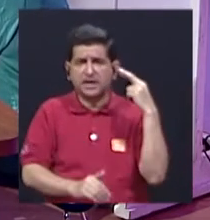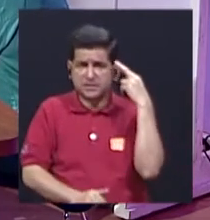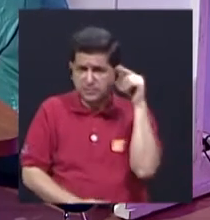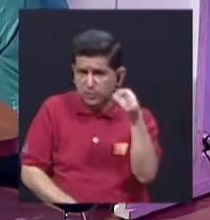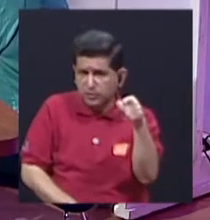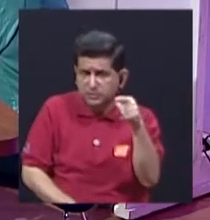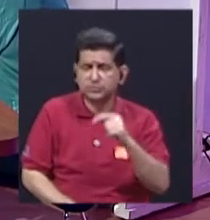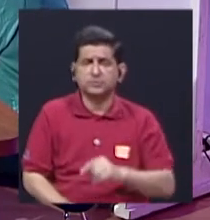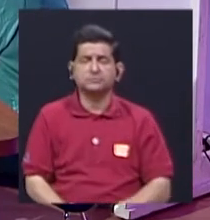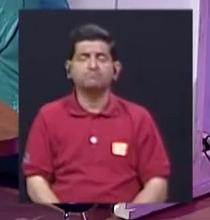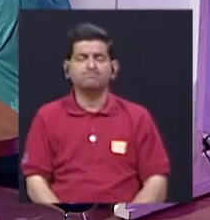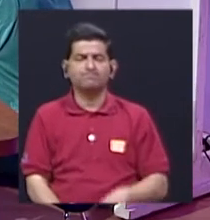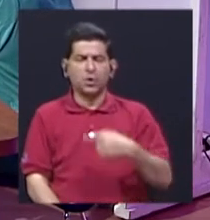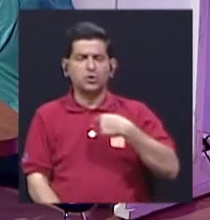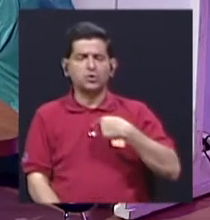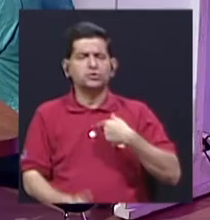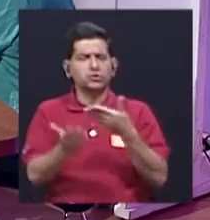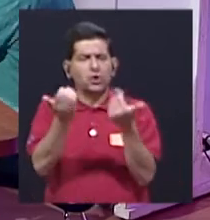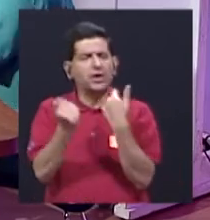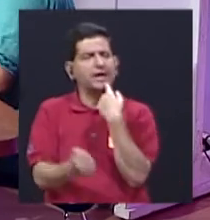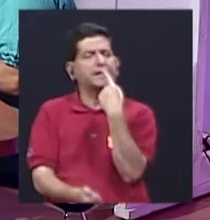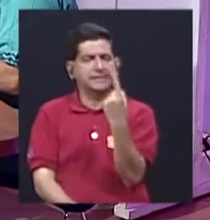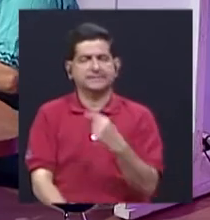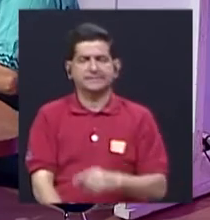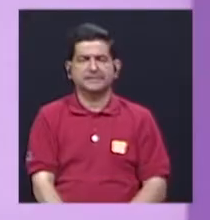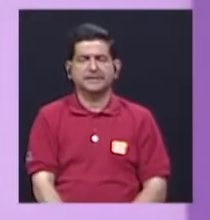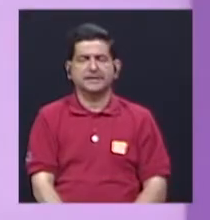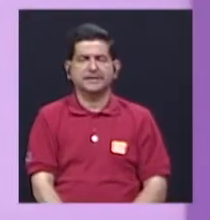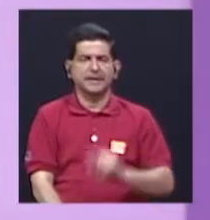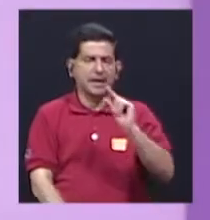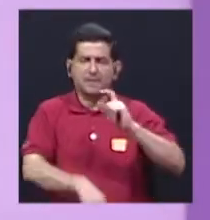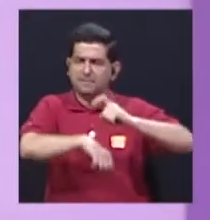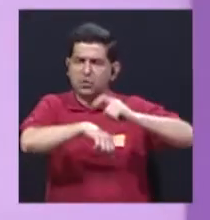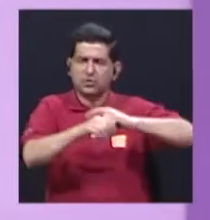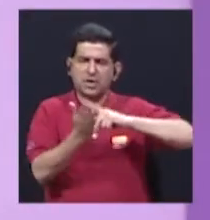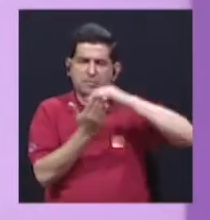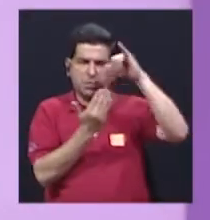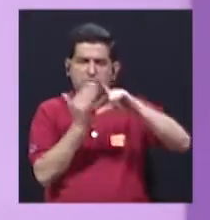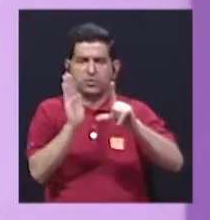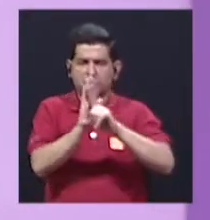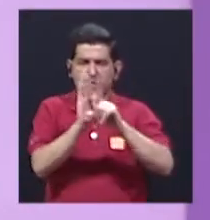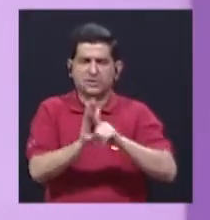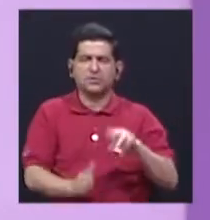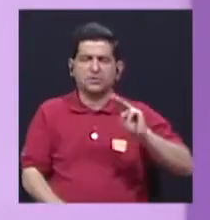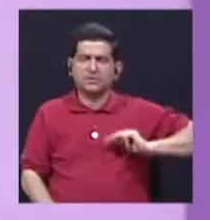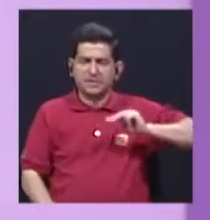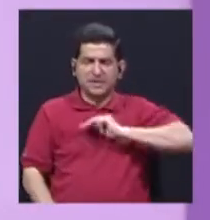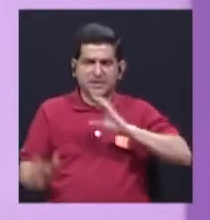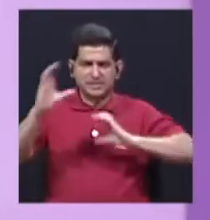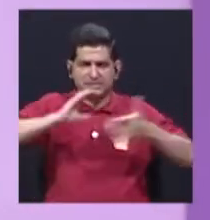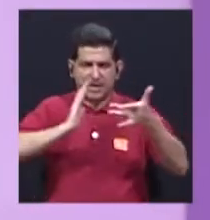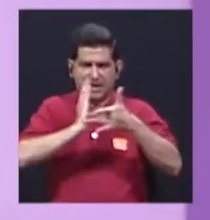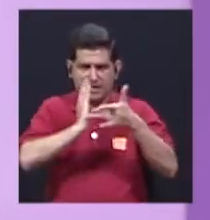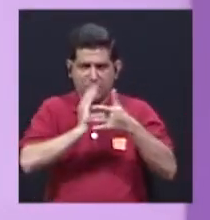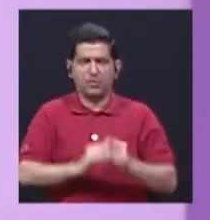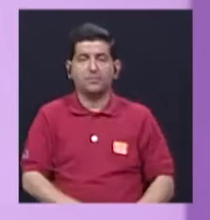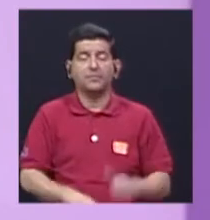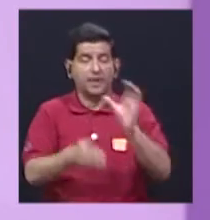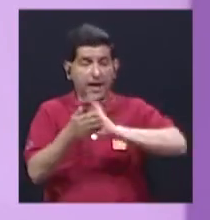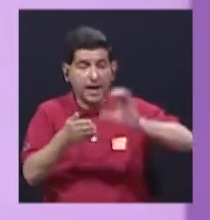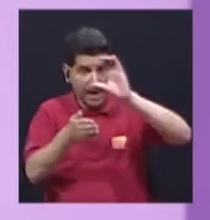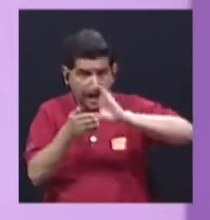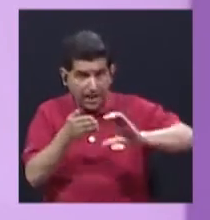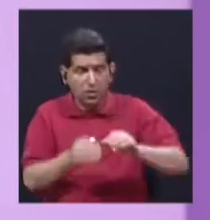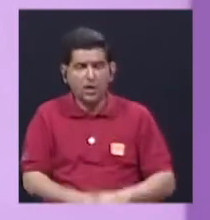Bueno, yo lo que quisiera decir muy brevemente sobre el proyecto de ley del MISIT es que como colegio